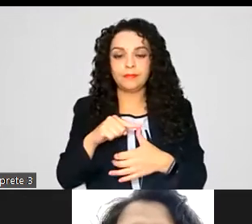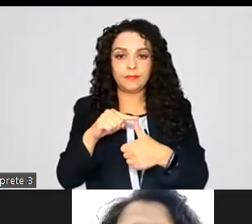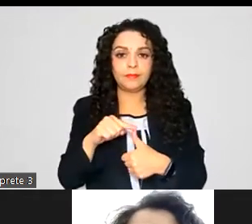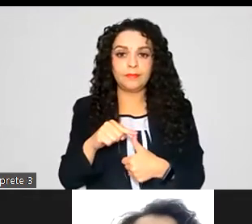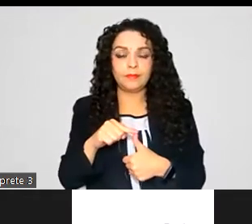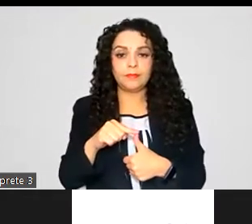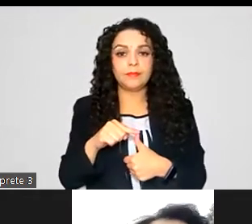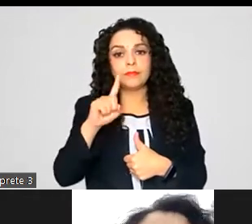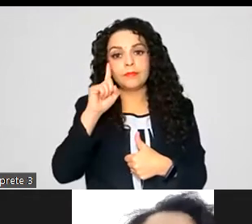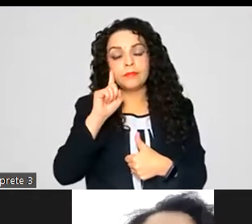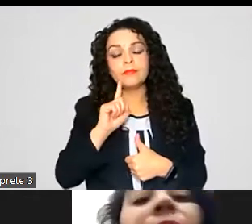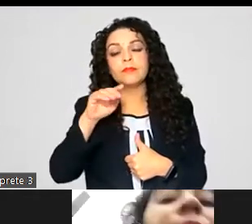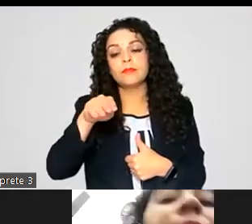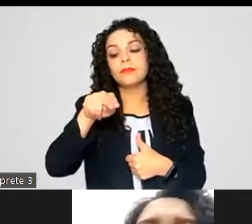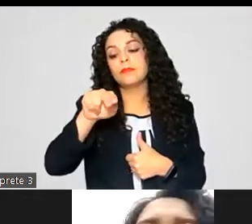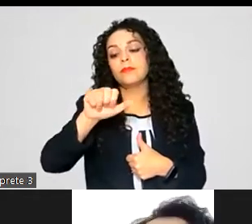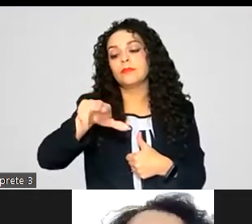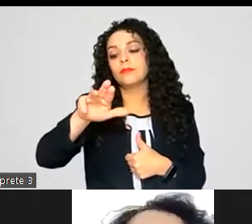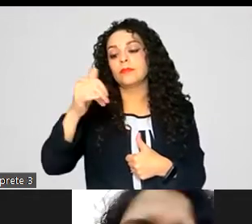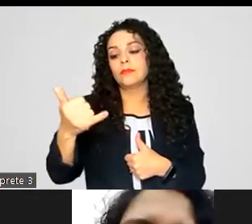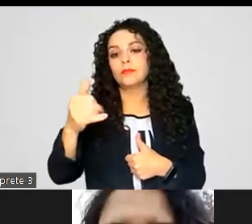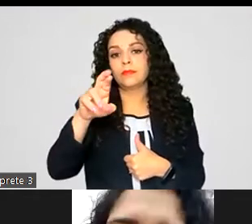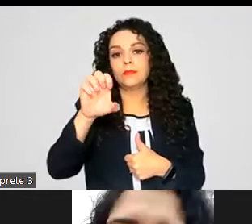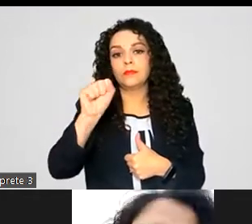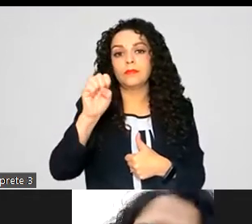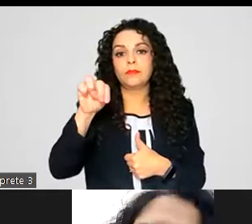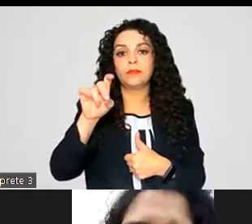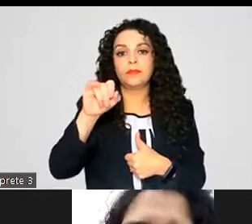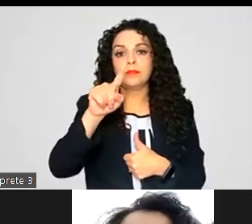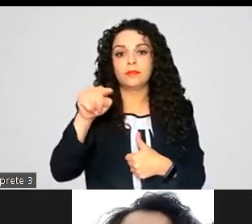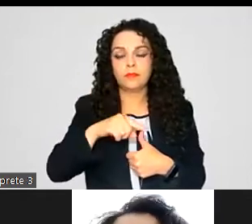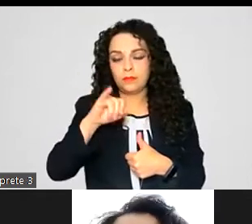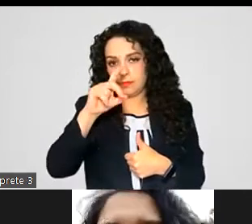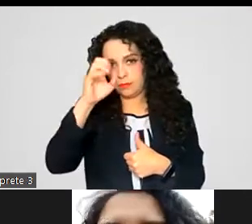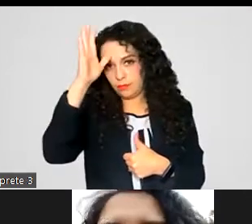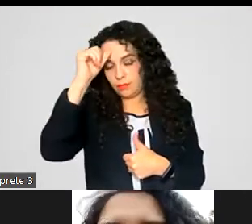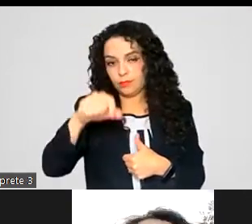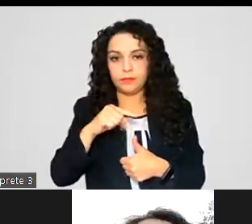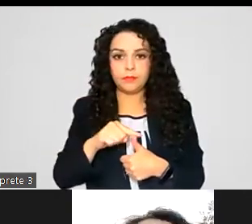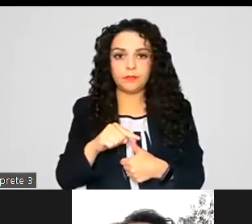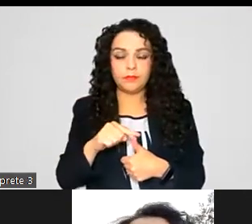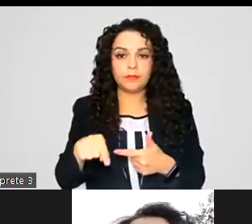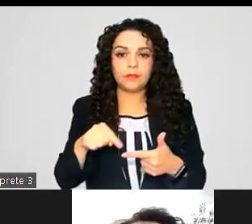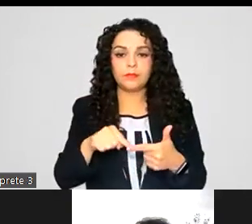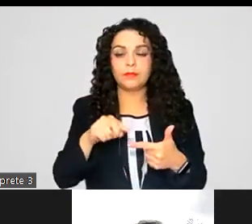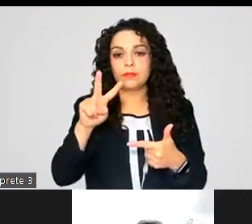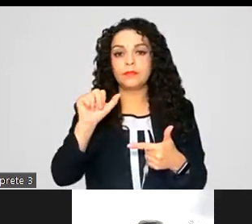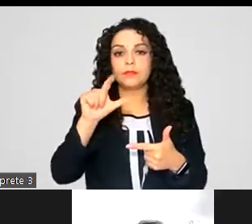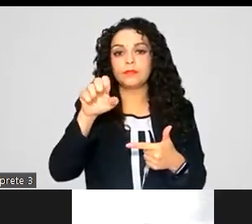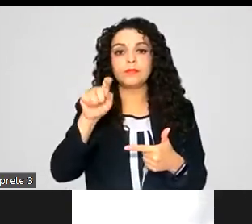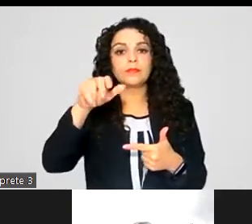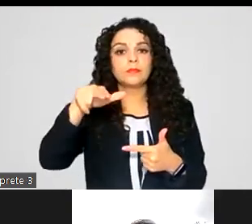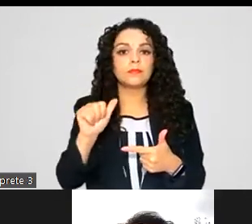Diputada Nancy Marlene Núñez Reséndiz Nancy Núñez, favor Diputada Valentina Valiabatres